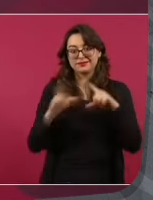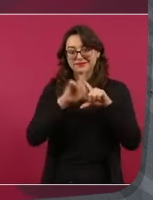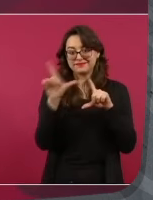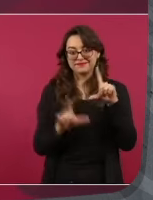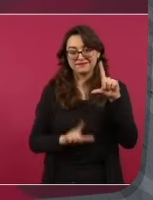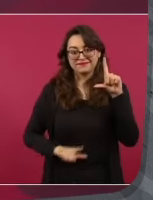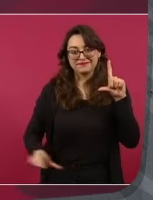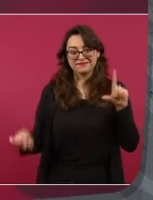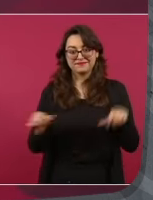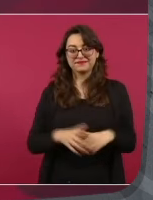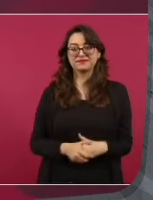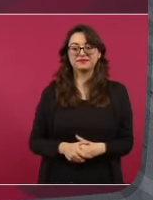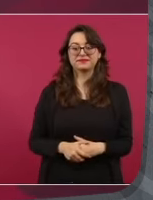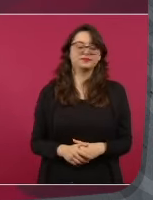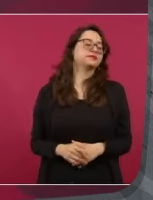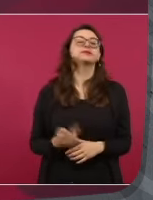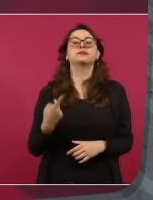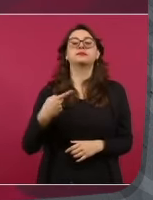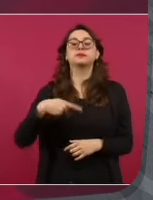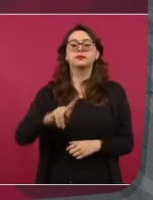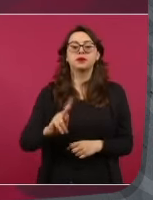que es mucha pieza,